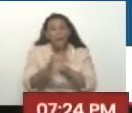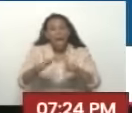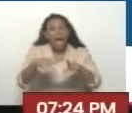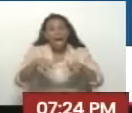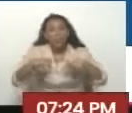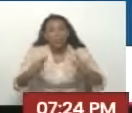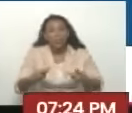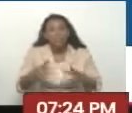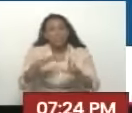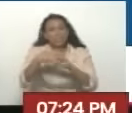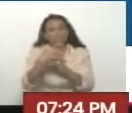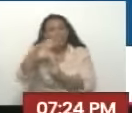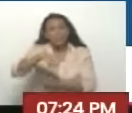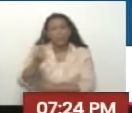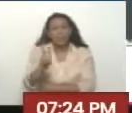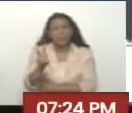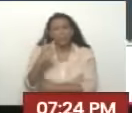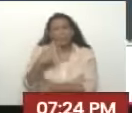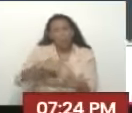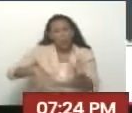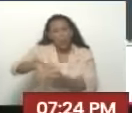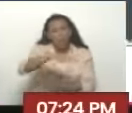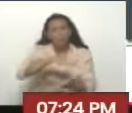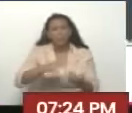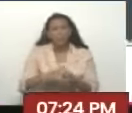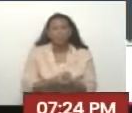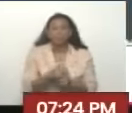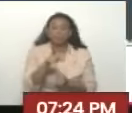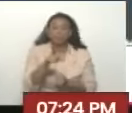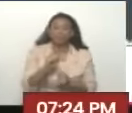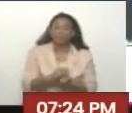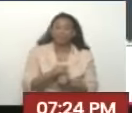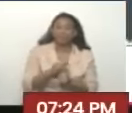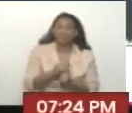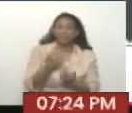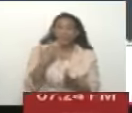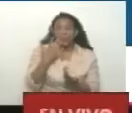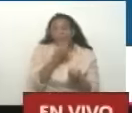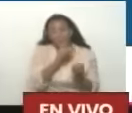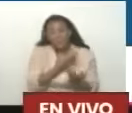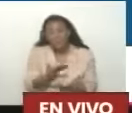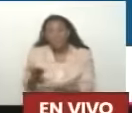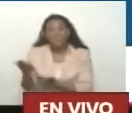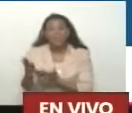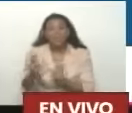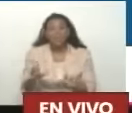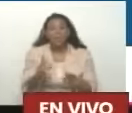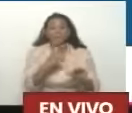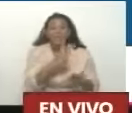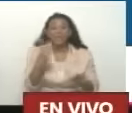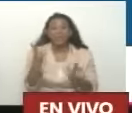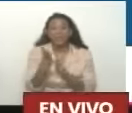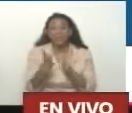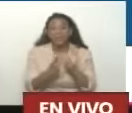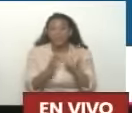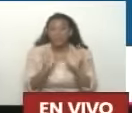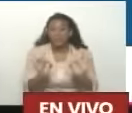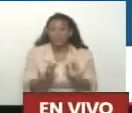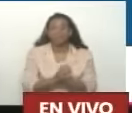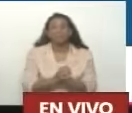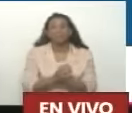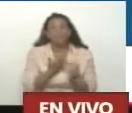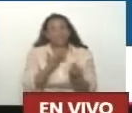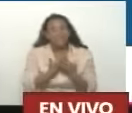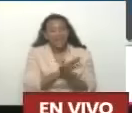enero No nos veíamos desde que nació el año Absolutamente Correcto Bueno, bienvenido Estamos ya a 22 de abril Muchas